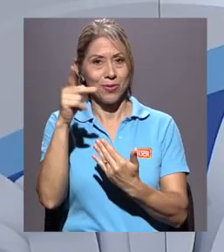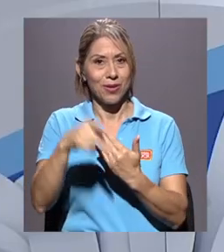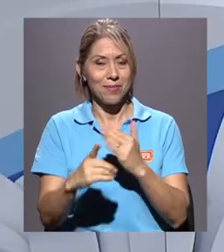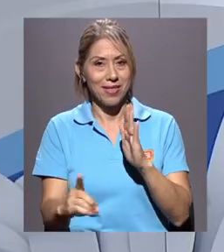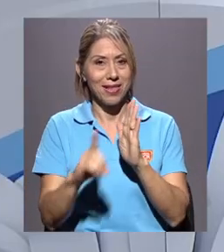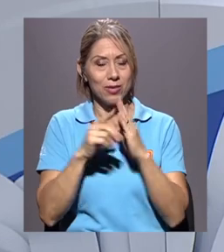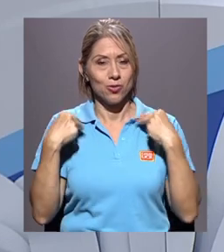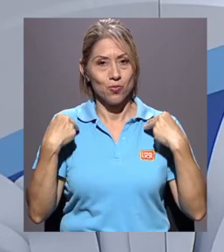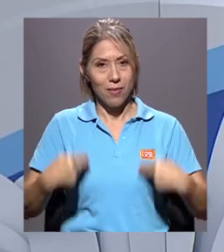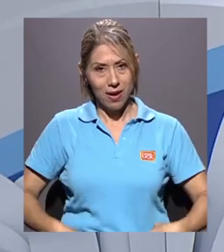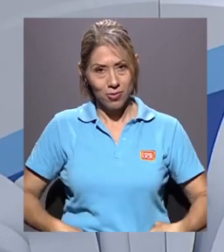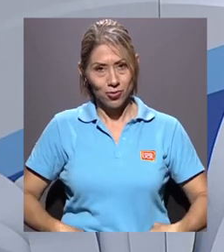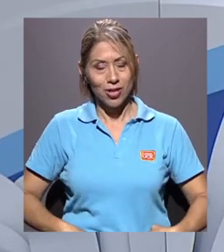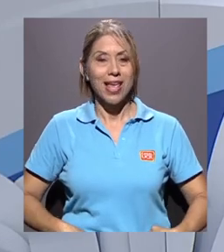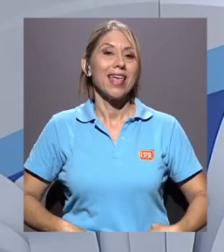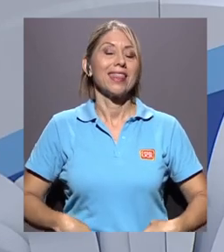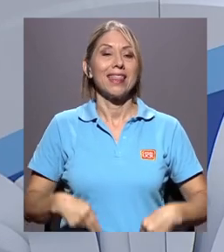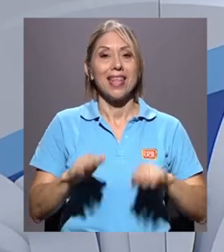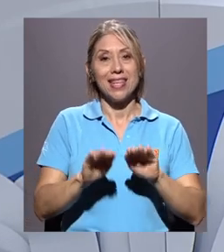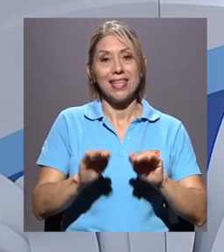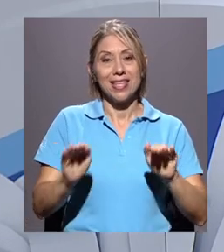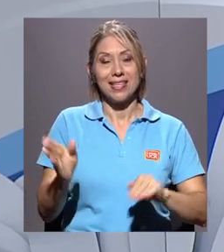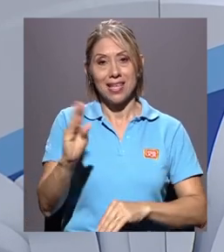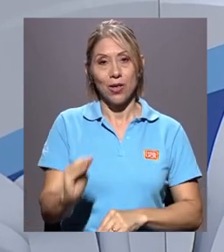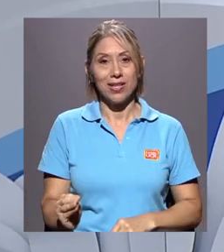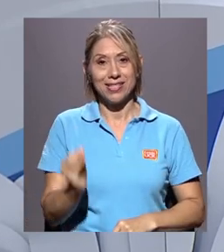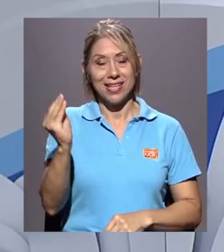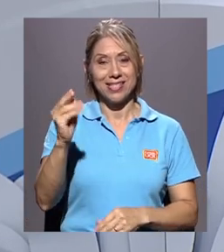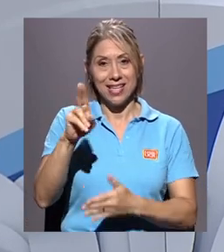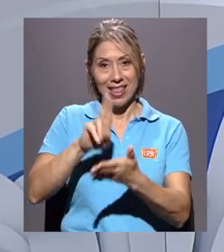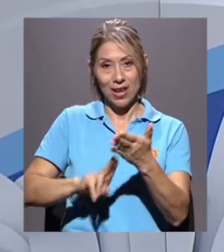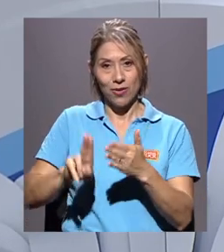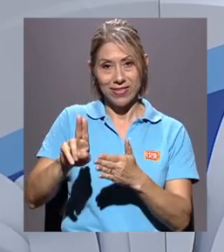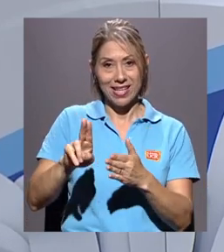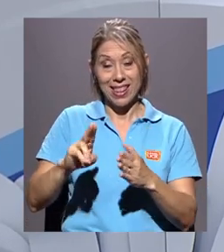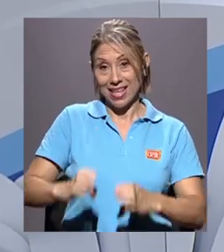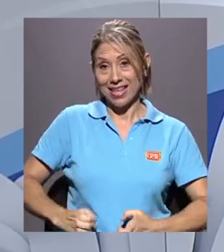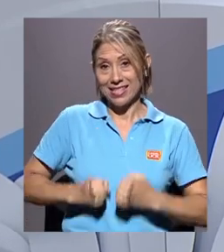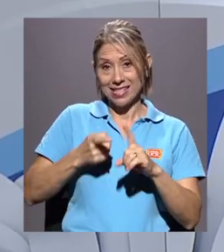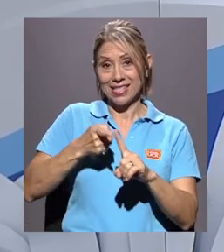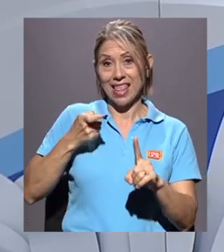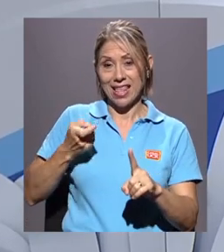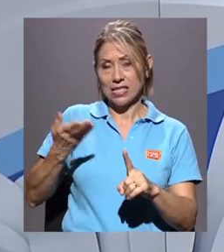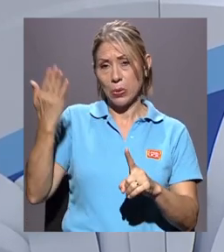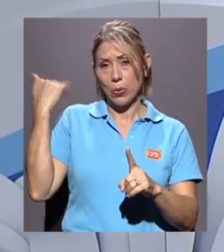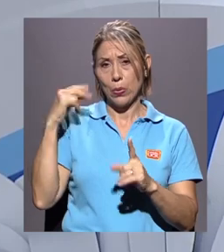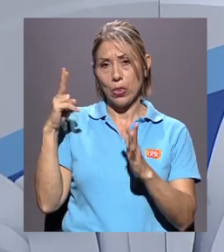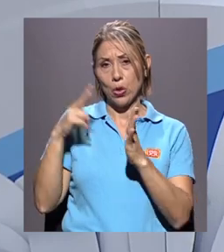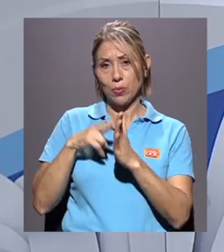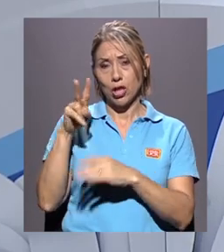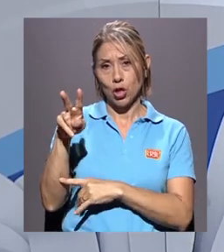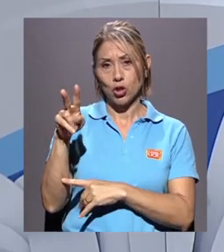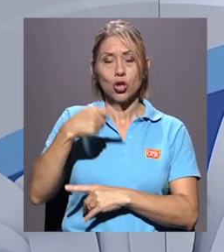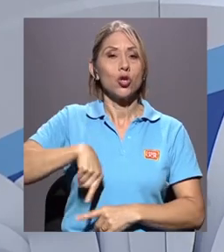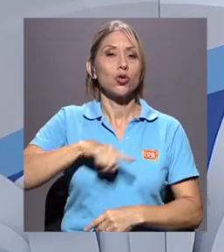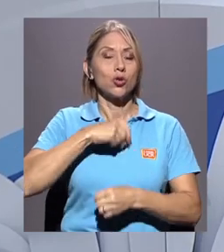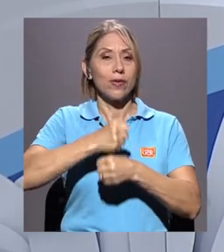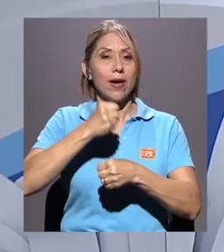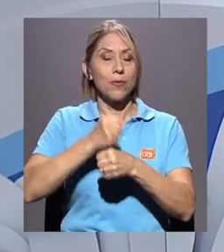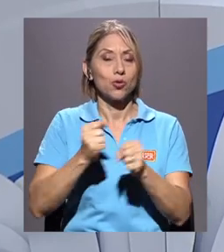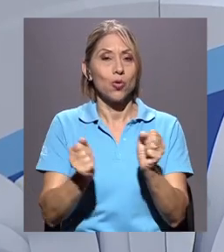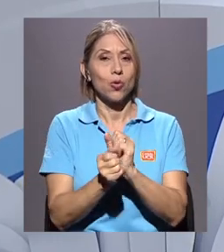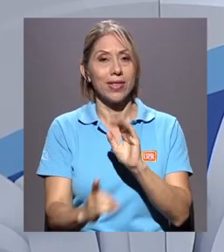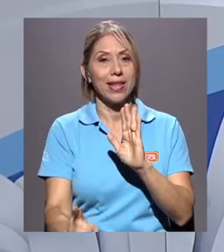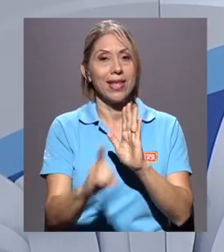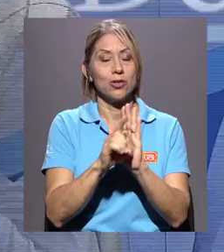derechos humanos de niñez y adolescencia de la universidad, existe desde el año 2002 y trabajamos directamente con los derechos de las niñas,